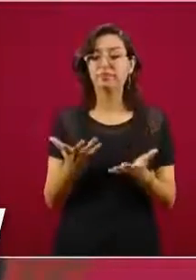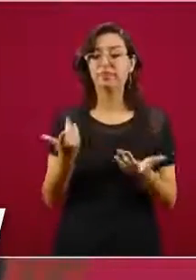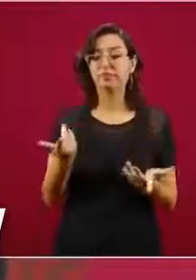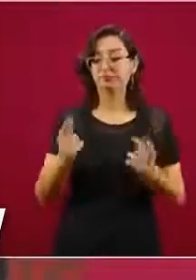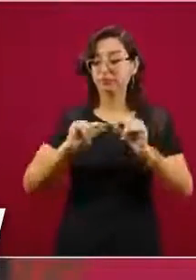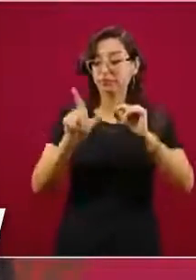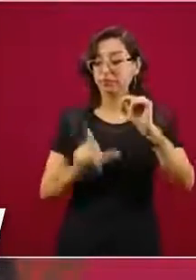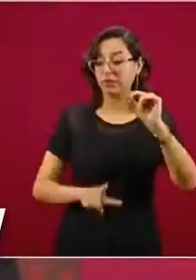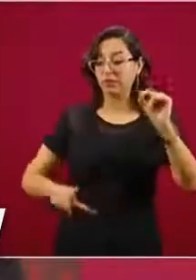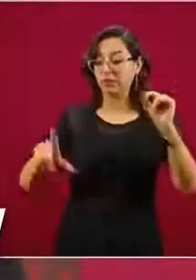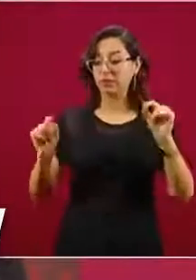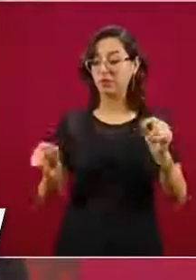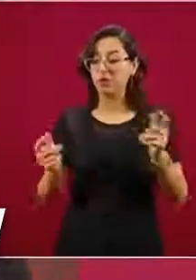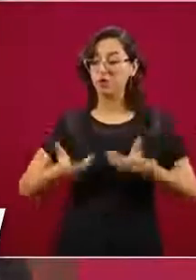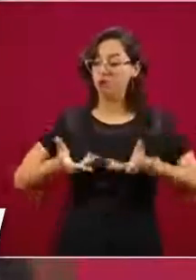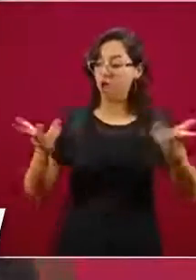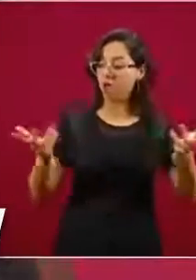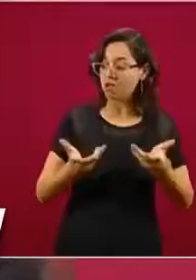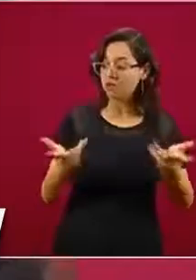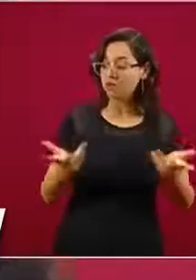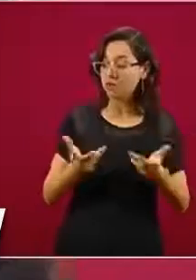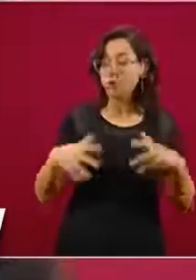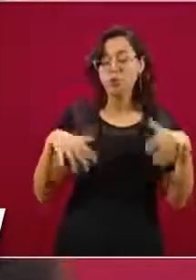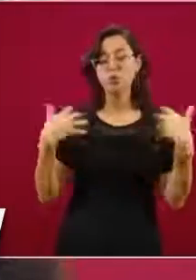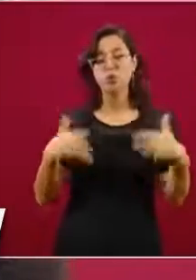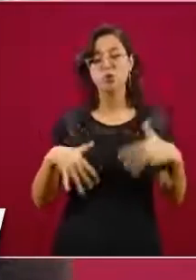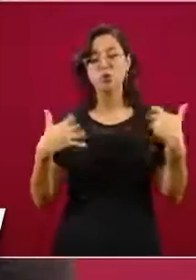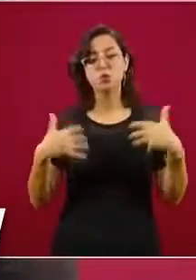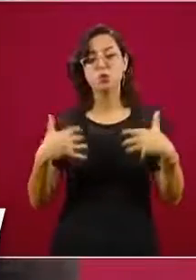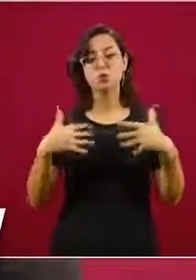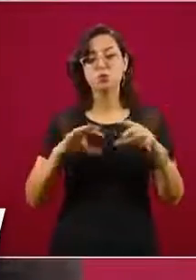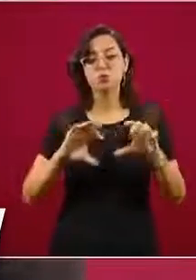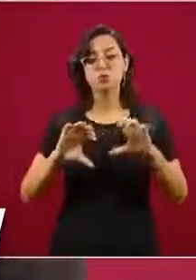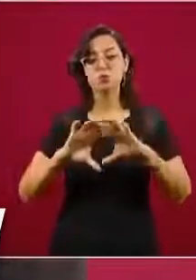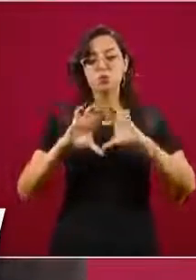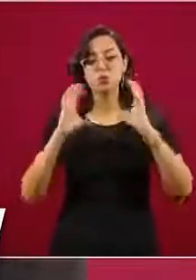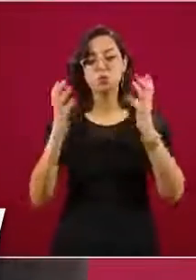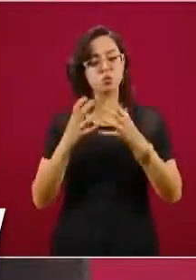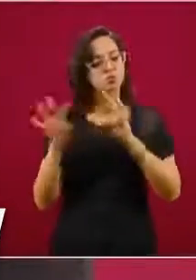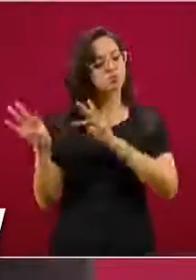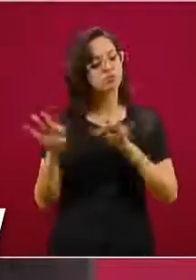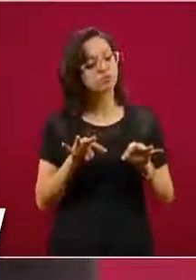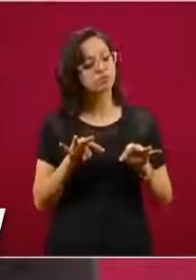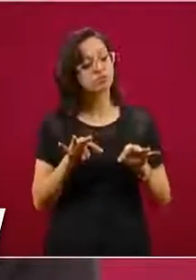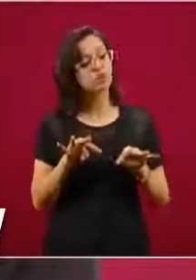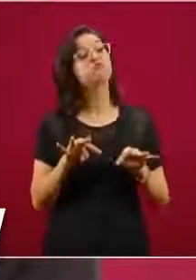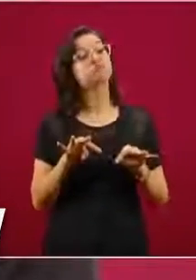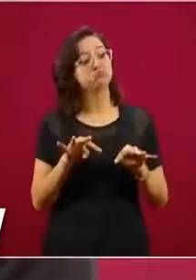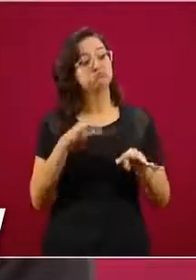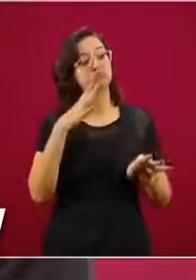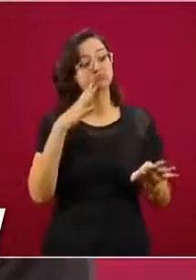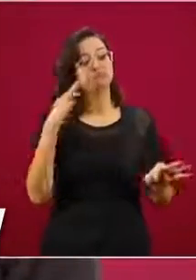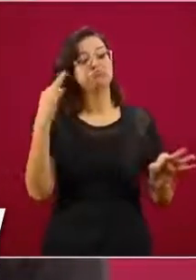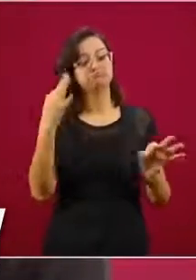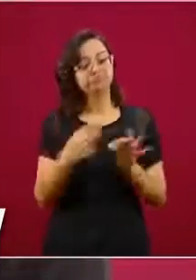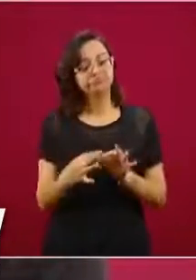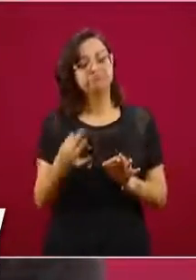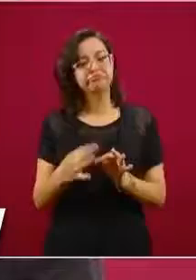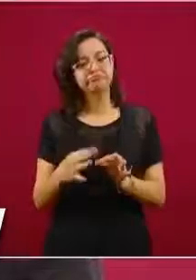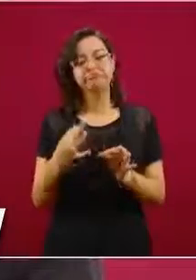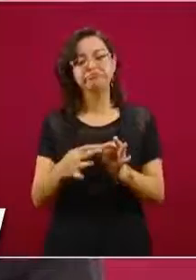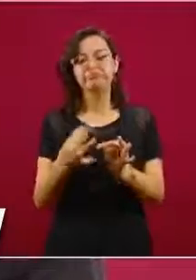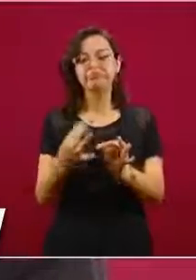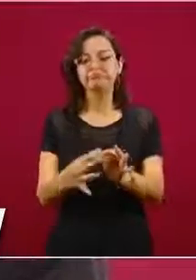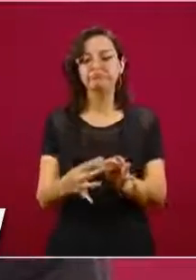de ser un pueblo responsable, que se